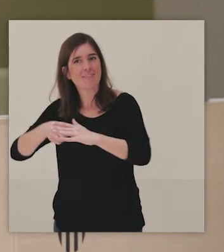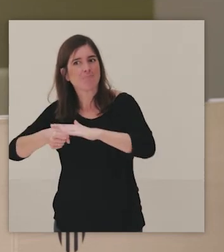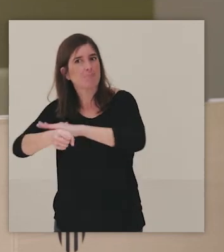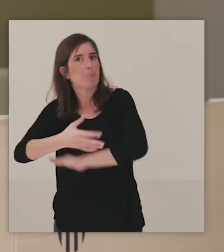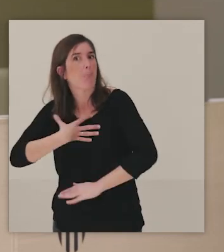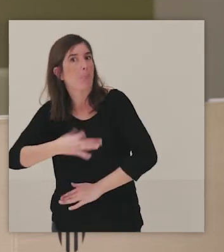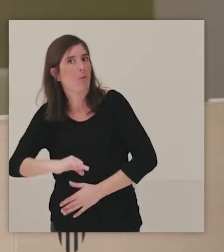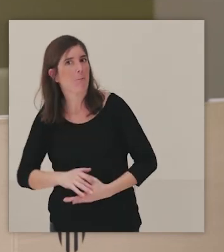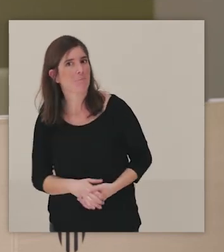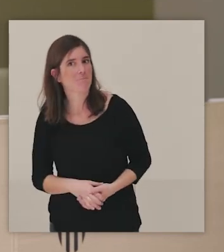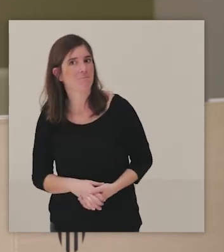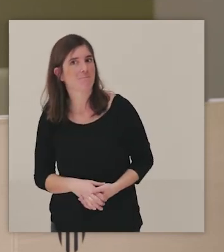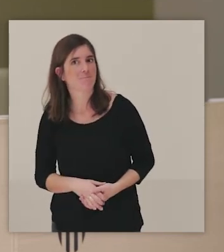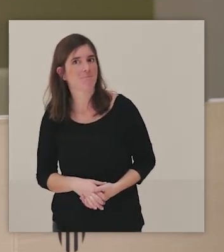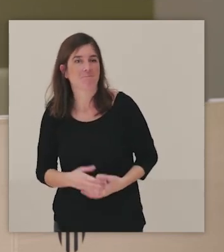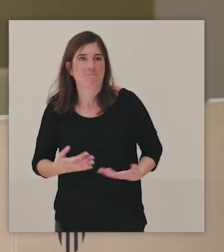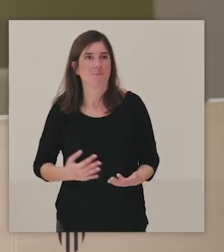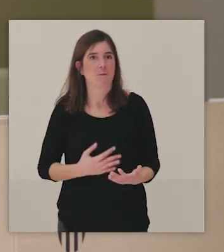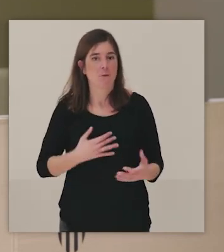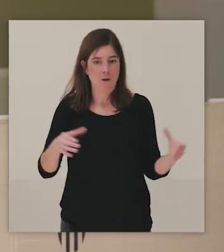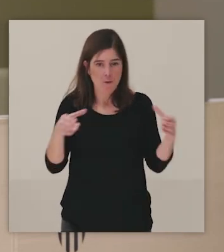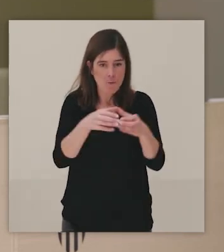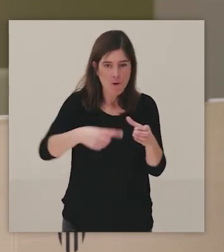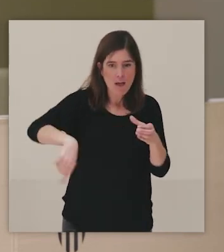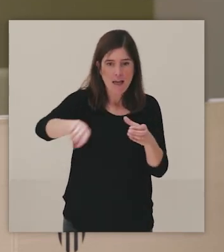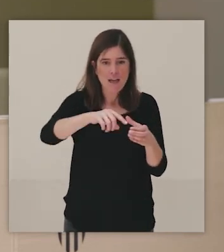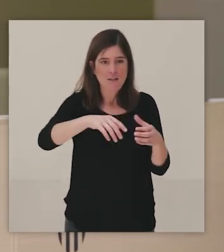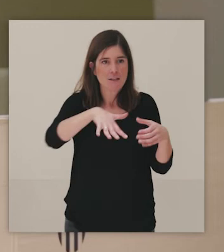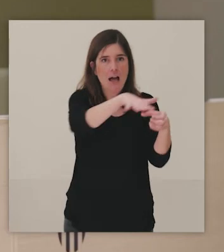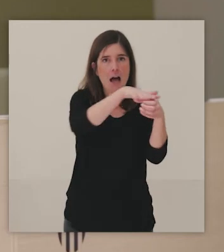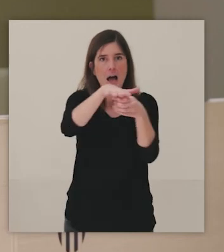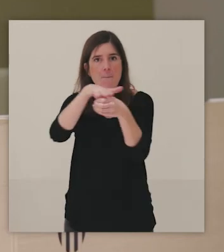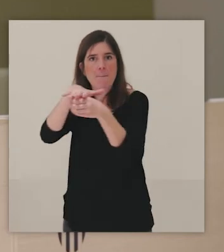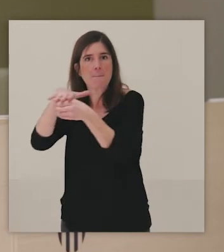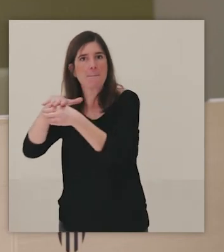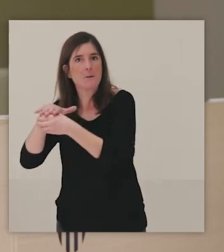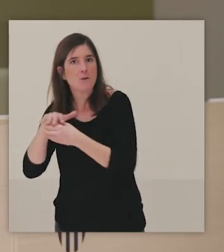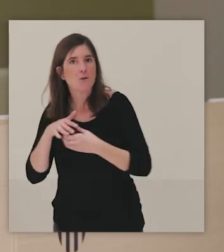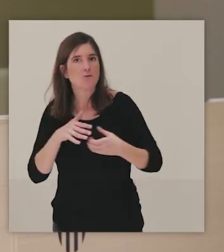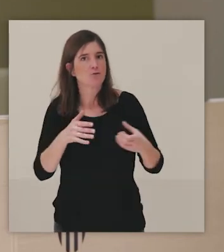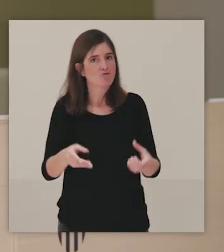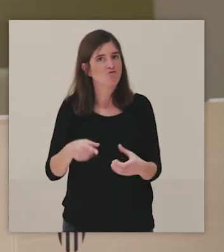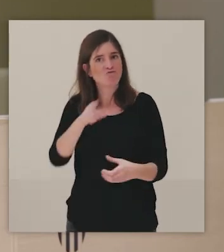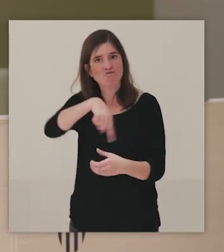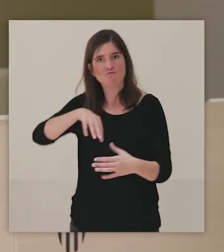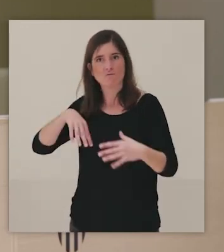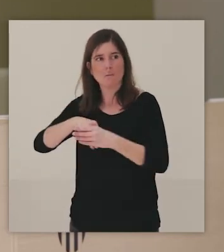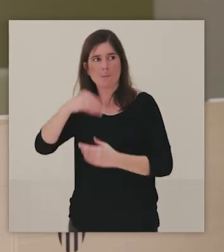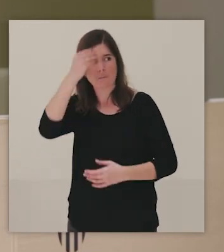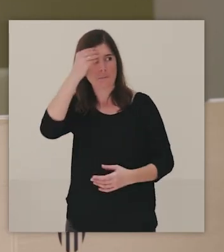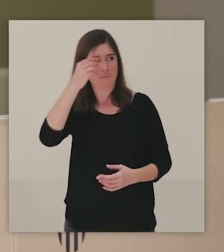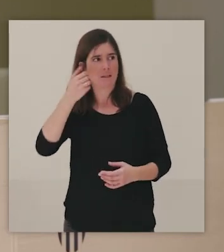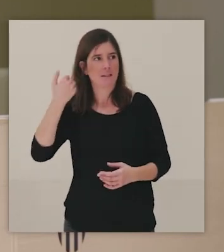otros campos, otros ámbitos a este colectivo. Me consta que muchos y muchas de